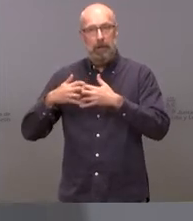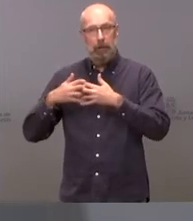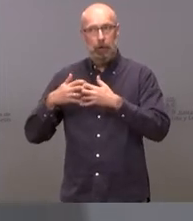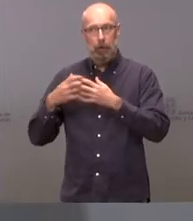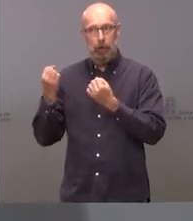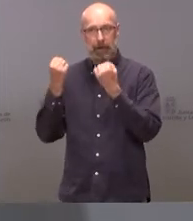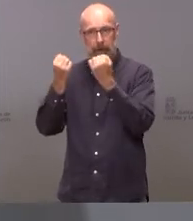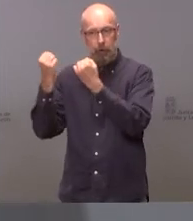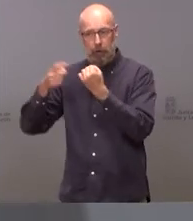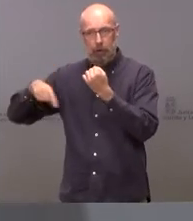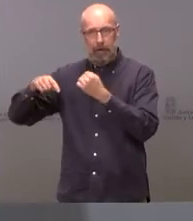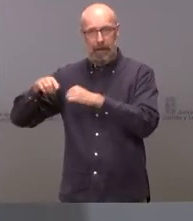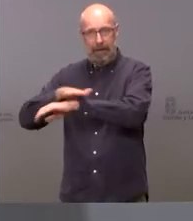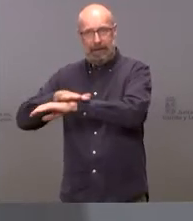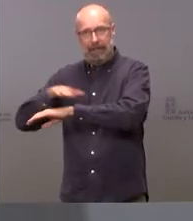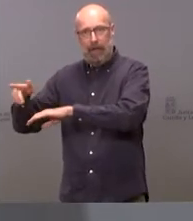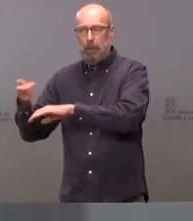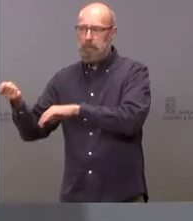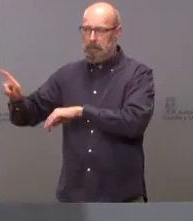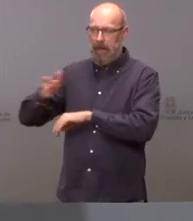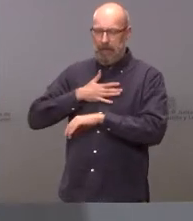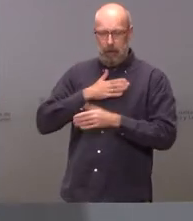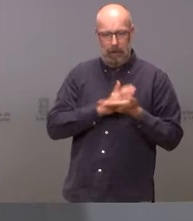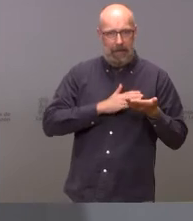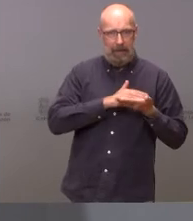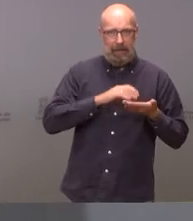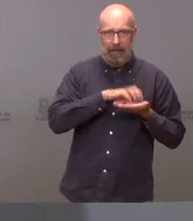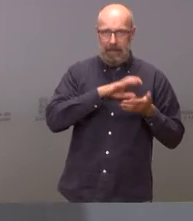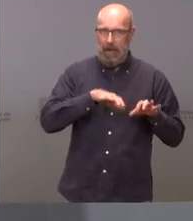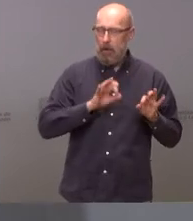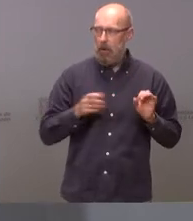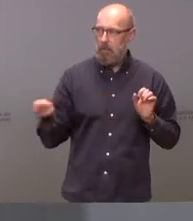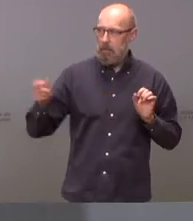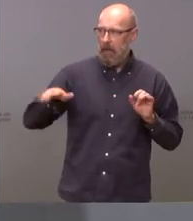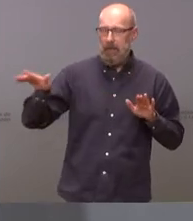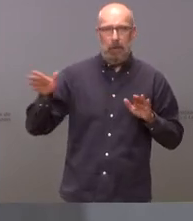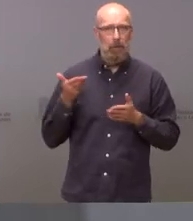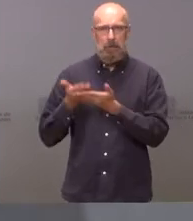al que nosotros tenemos en nuestra propia comunidad eso es lo que tenemos que decir al respecto